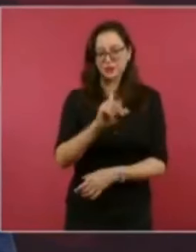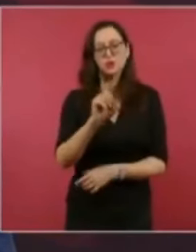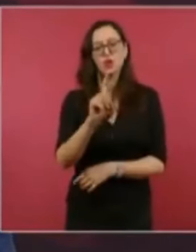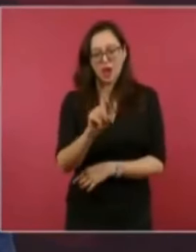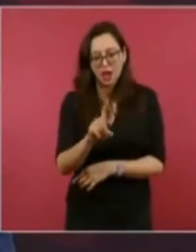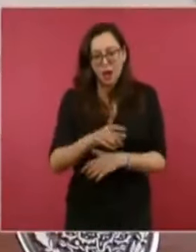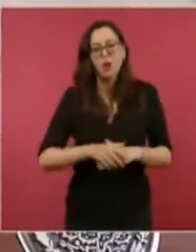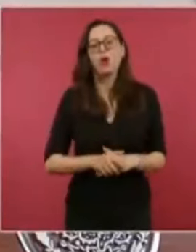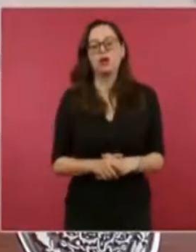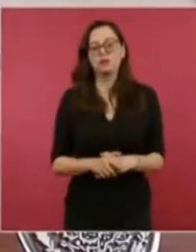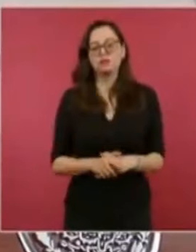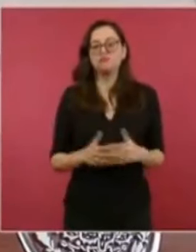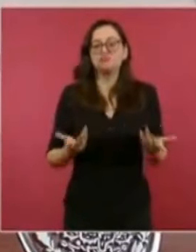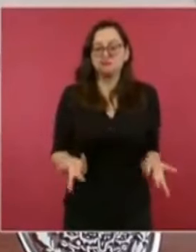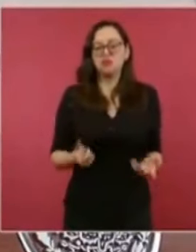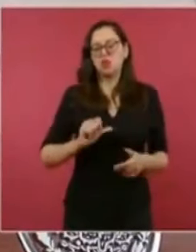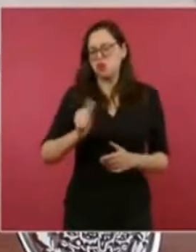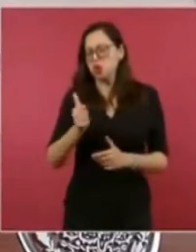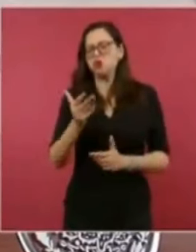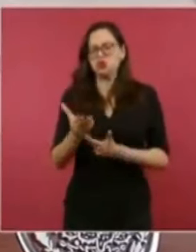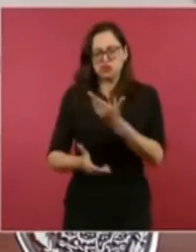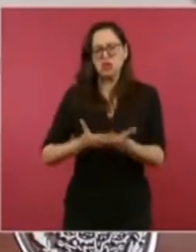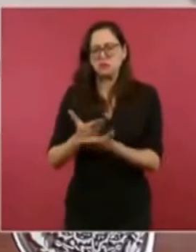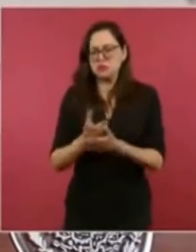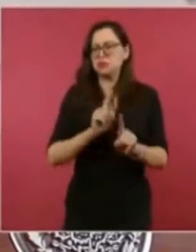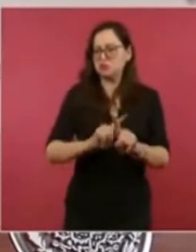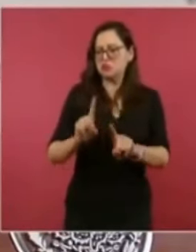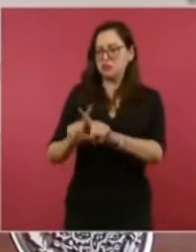y a otros satisfactores.